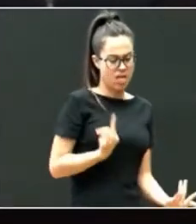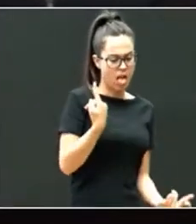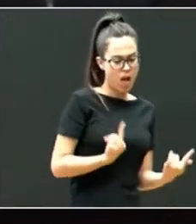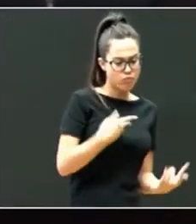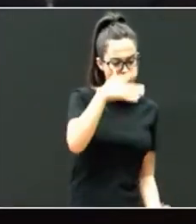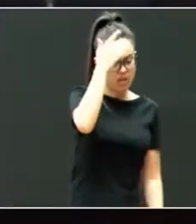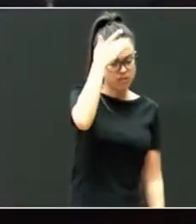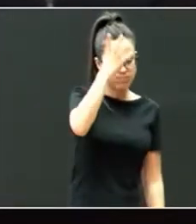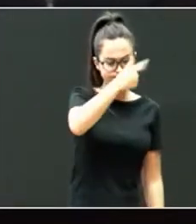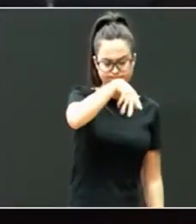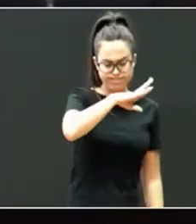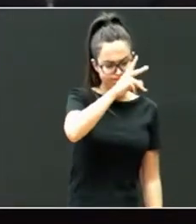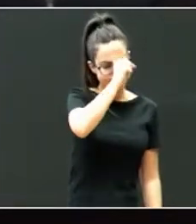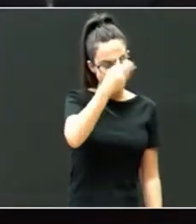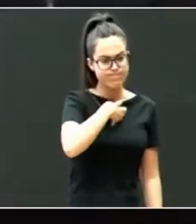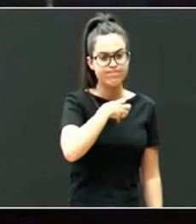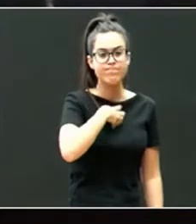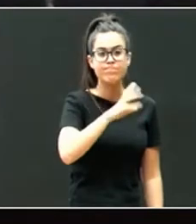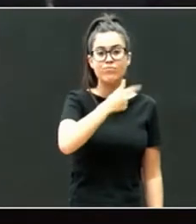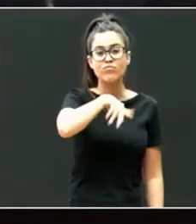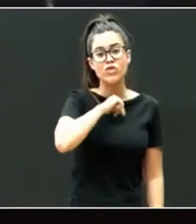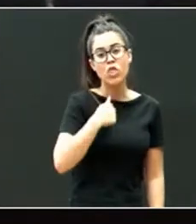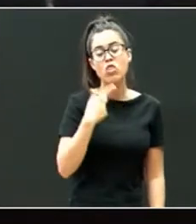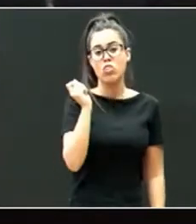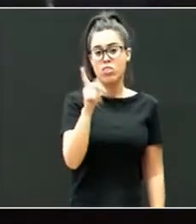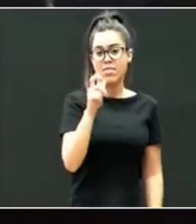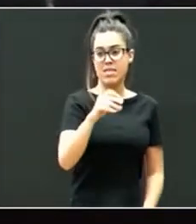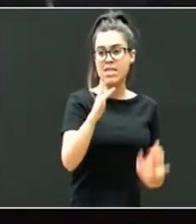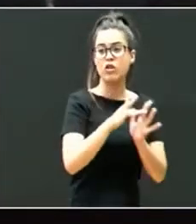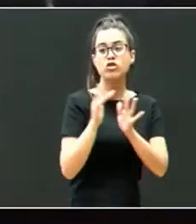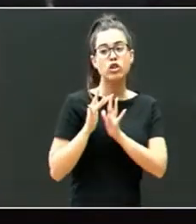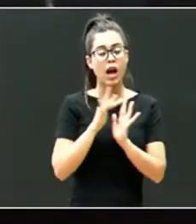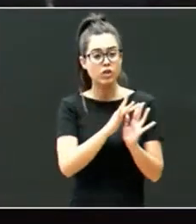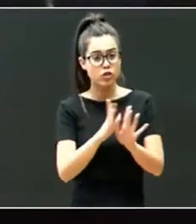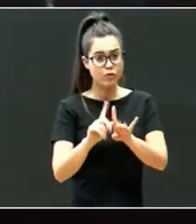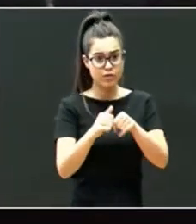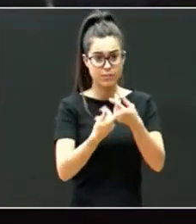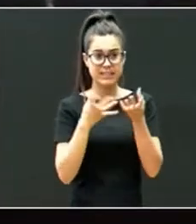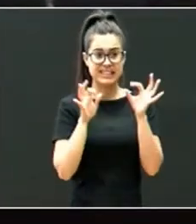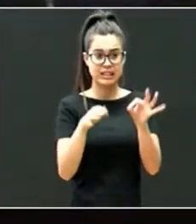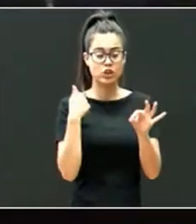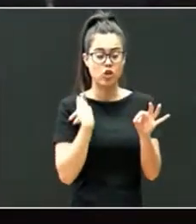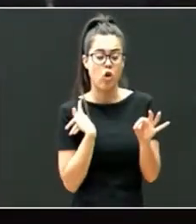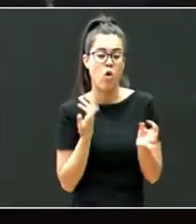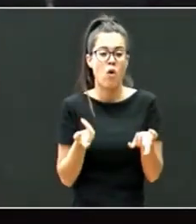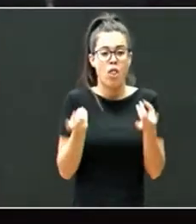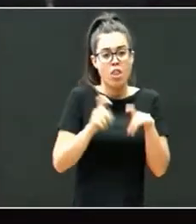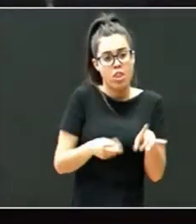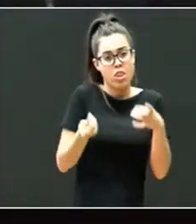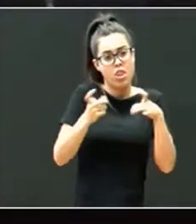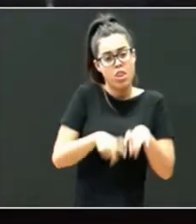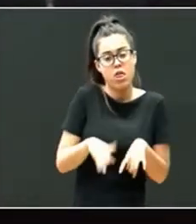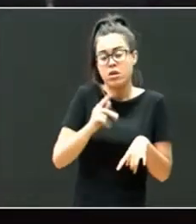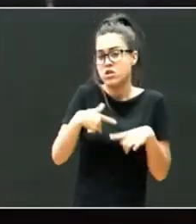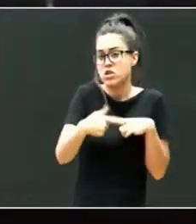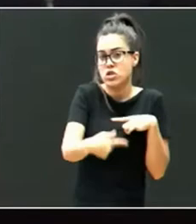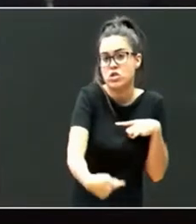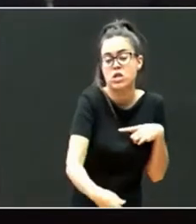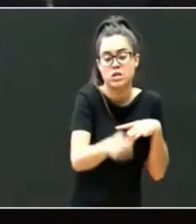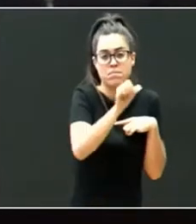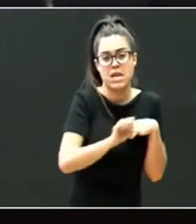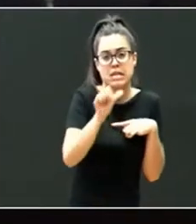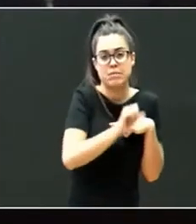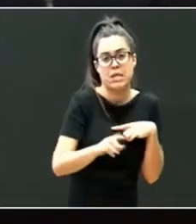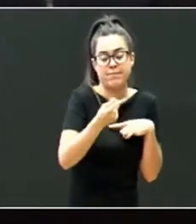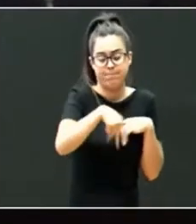Quizá tengo ese sesgo porque estoy diariamente en contacto con ellos en la consulta, porque veo todas las semanas muchos adoptados de todas las